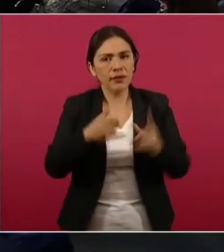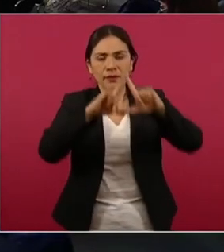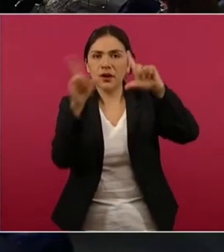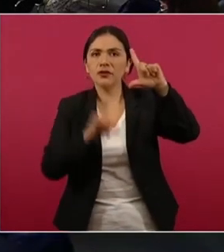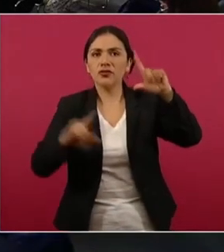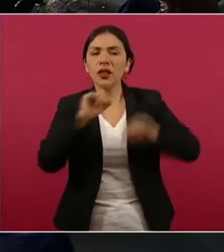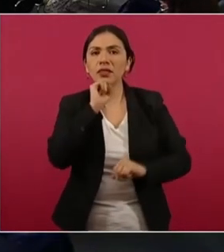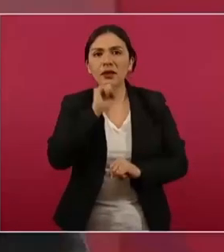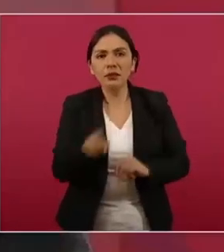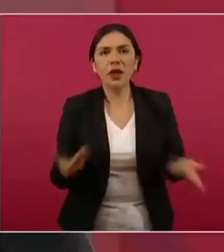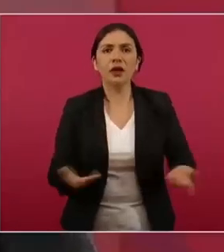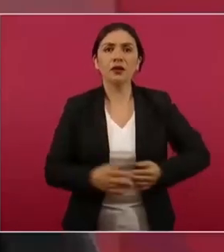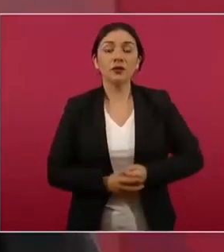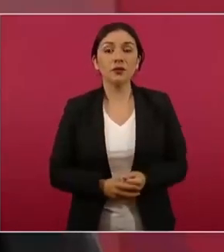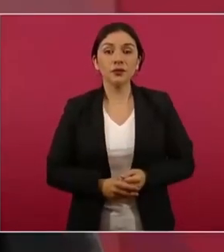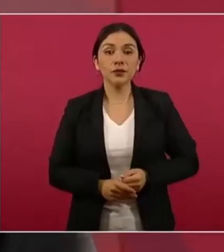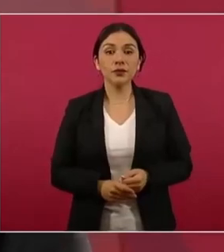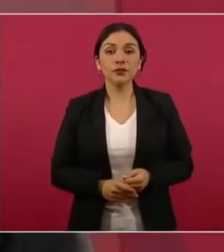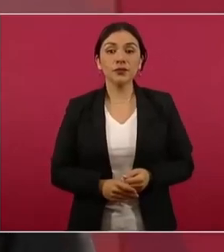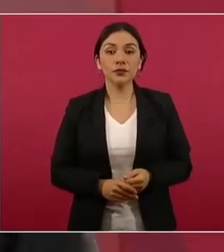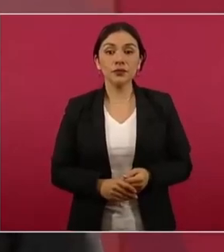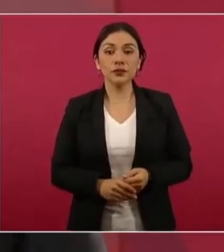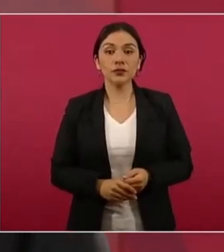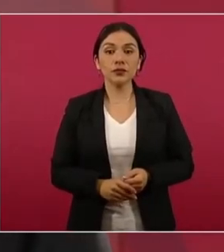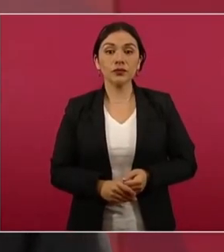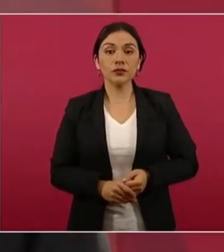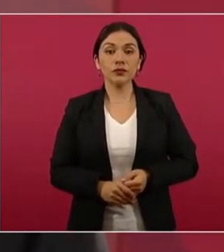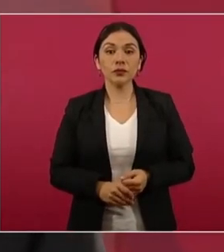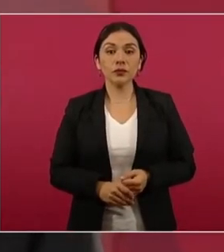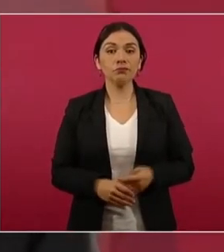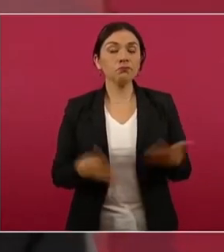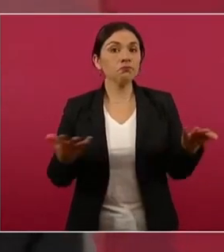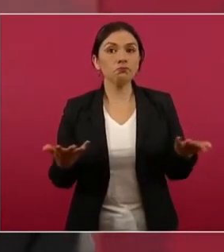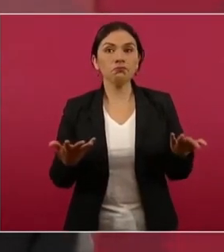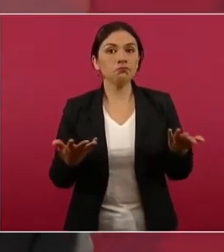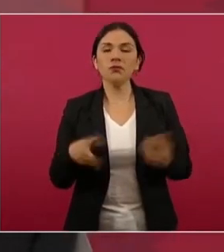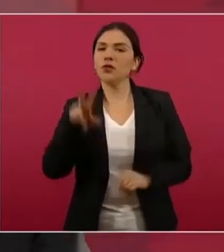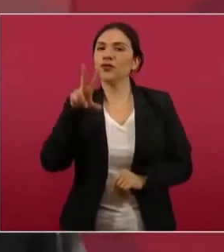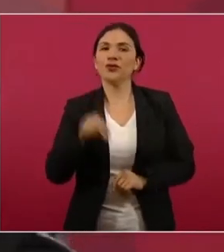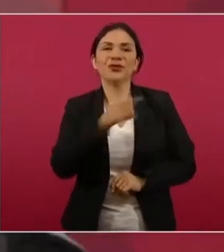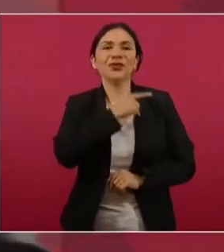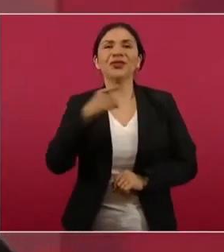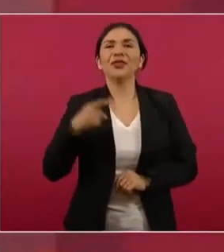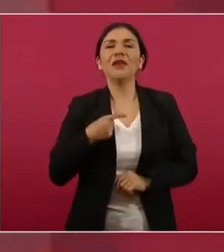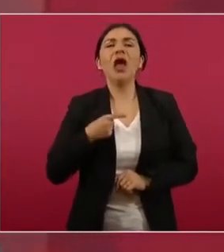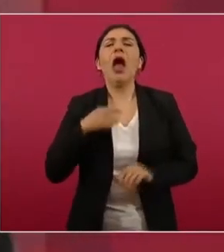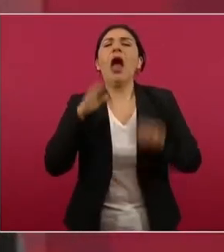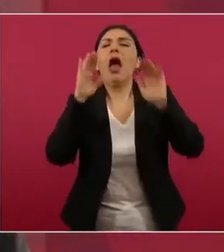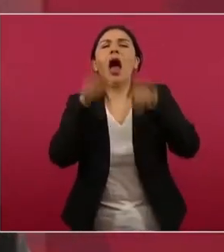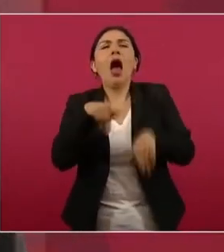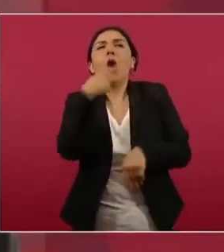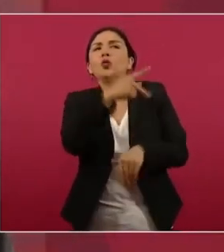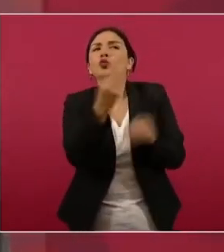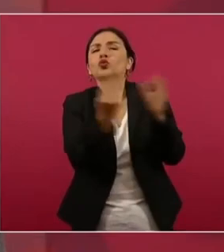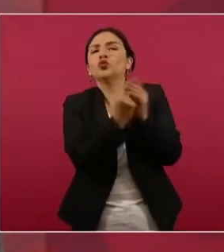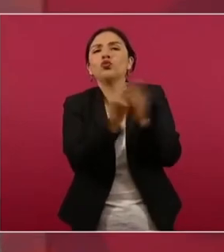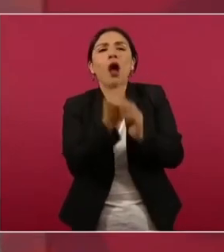de que es un asunto de abogados